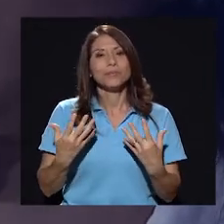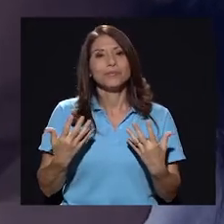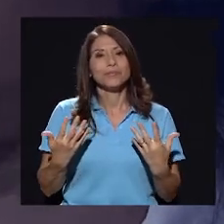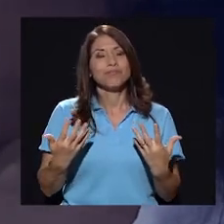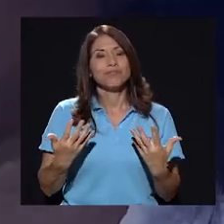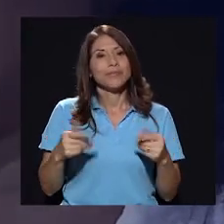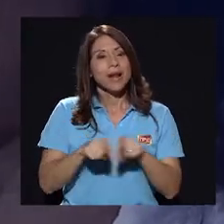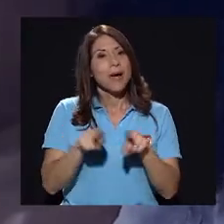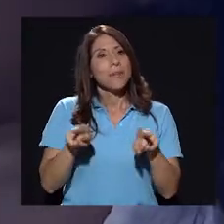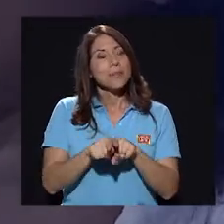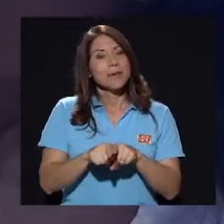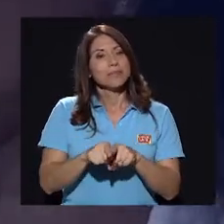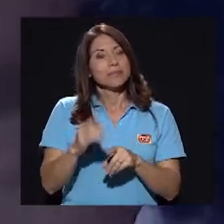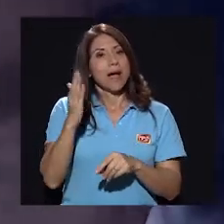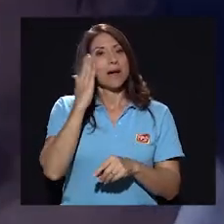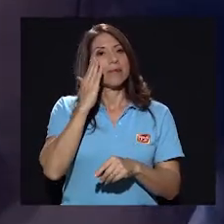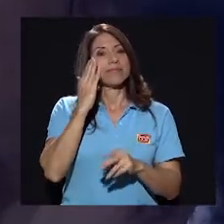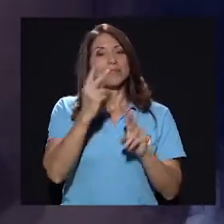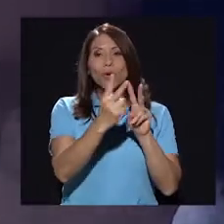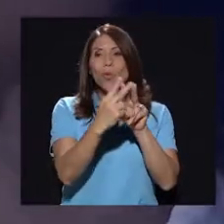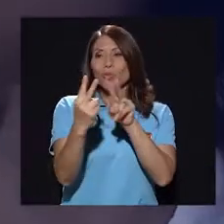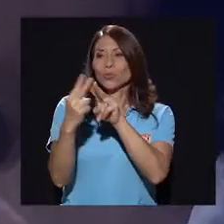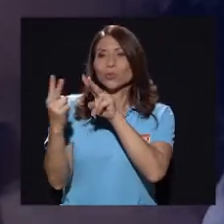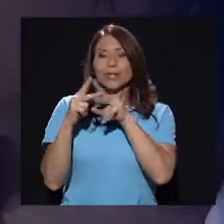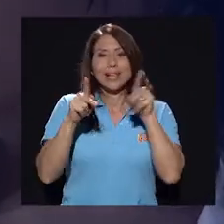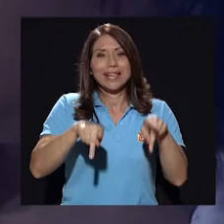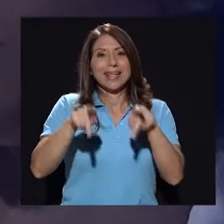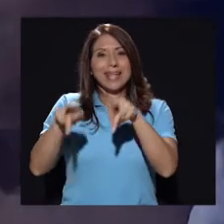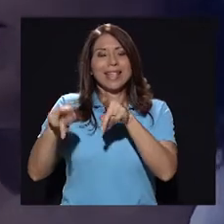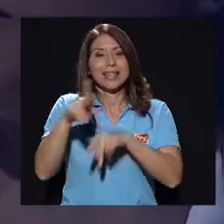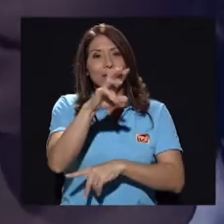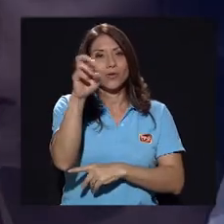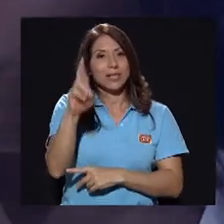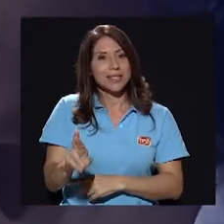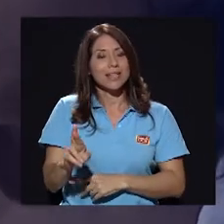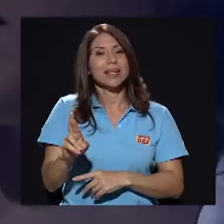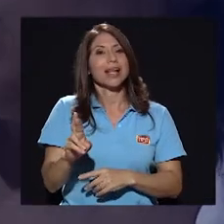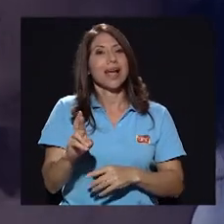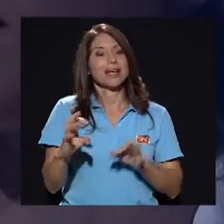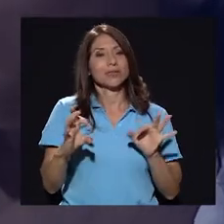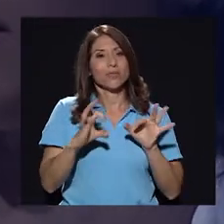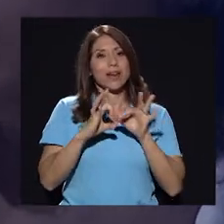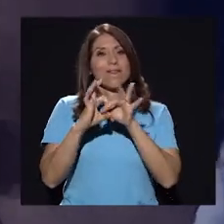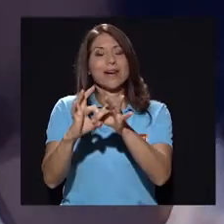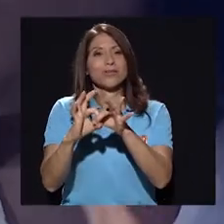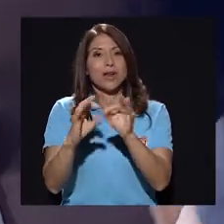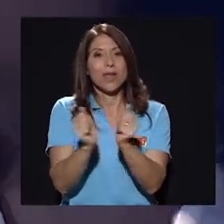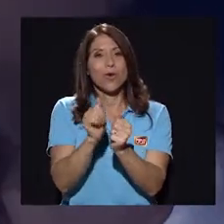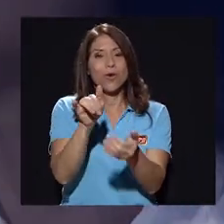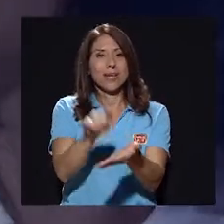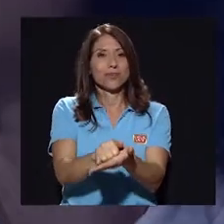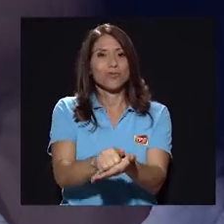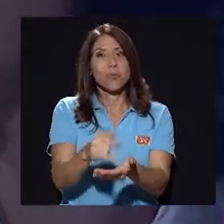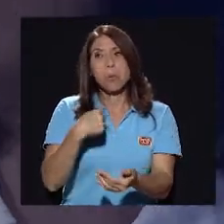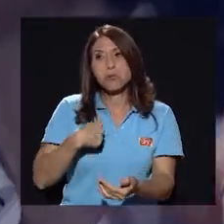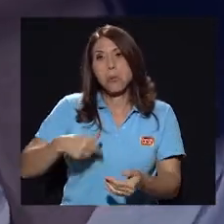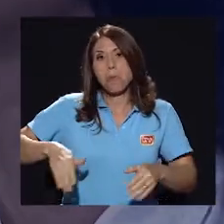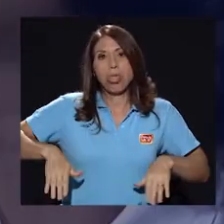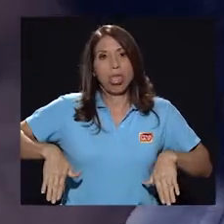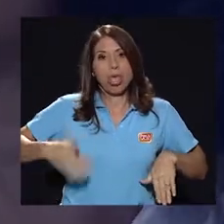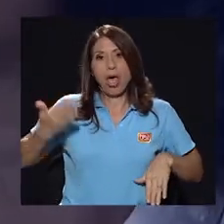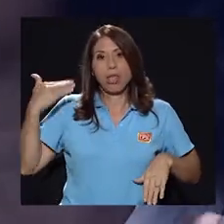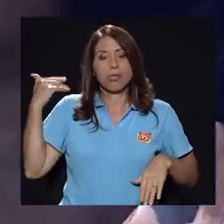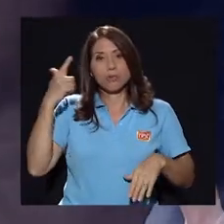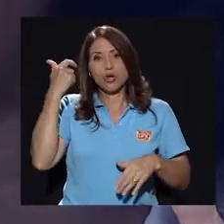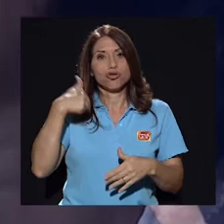también como a conocer gente, ¿verdad? En Costa Rica que estuviera relacionada con eso porque no tenía cómo porque